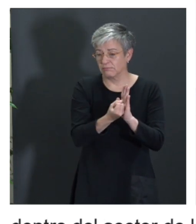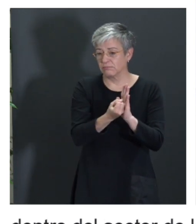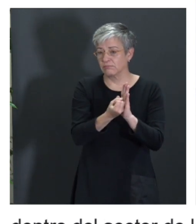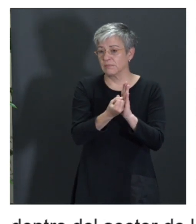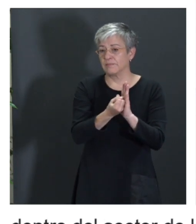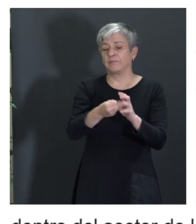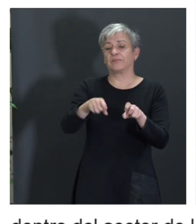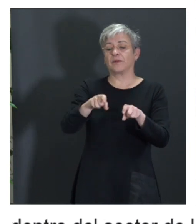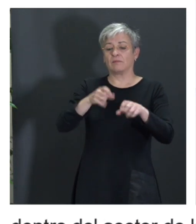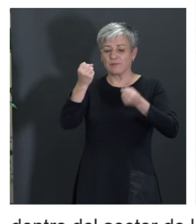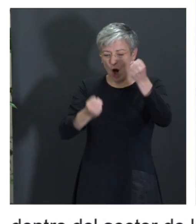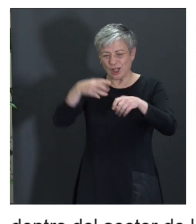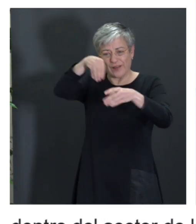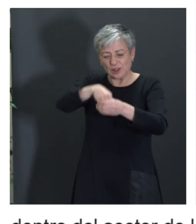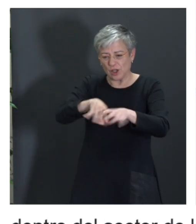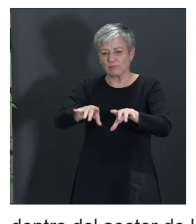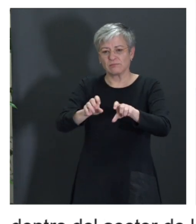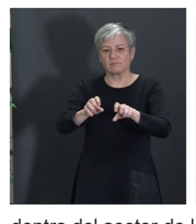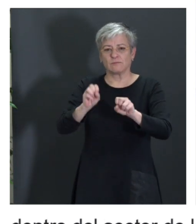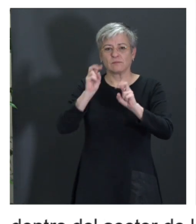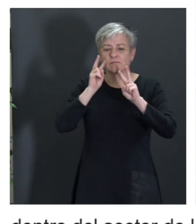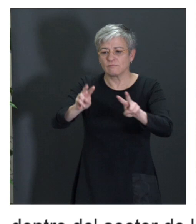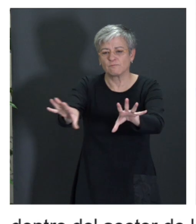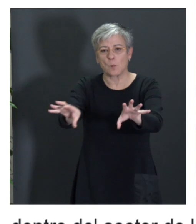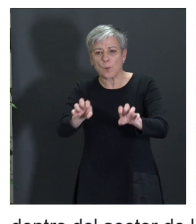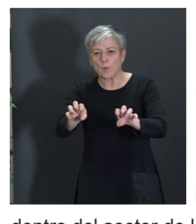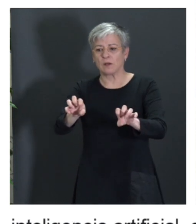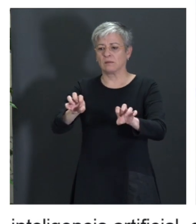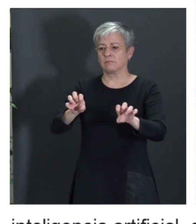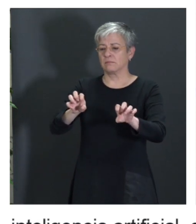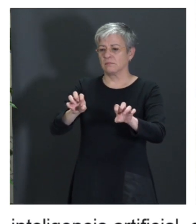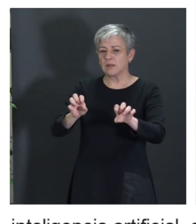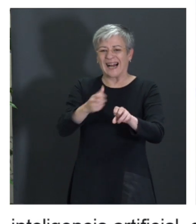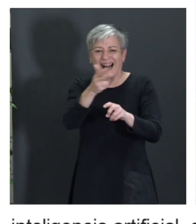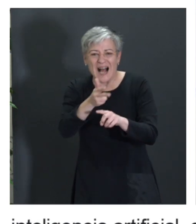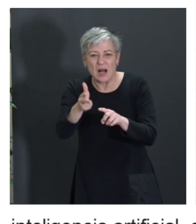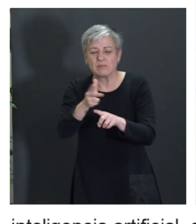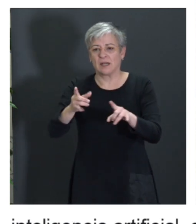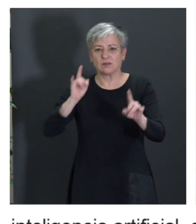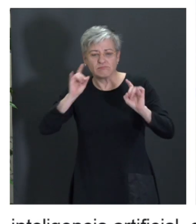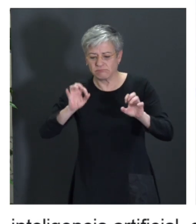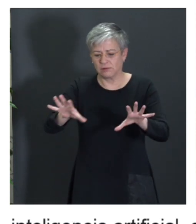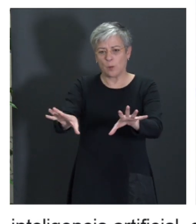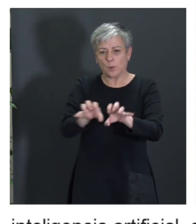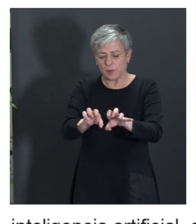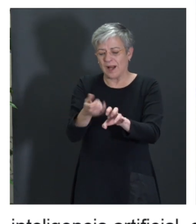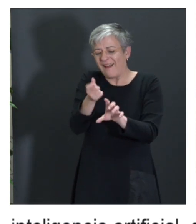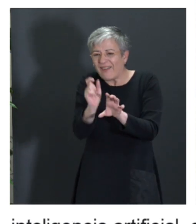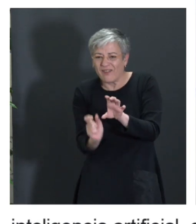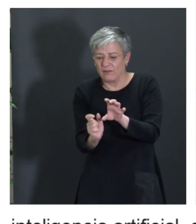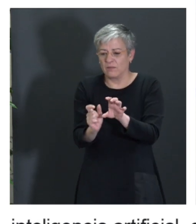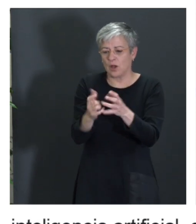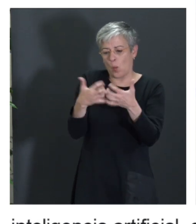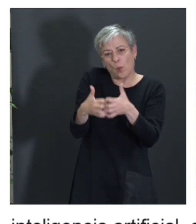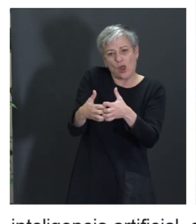toda la sensórica que incorpora el vehículo, lidars, radars, cámaras, todo eso se procesa en el